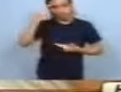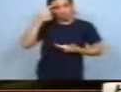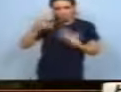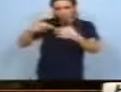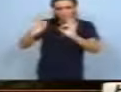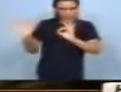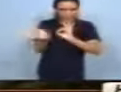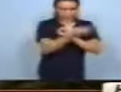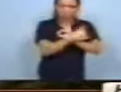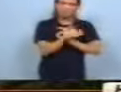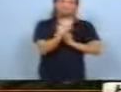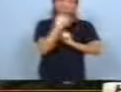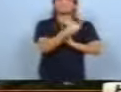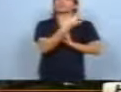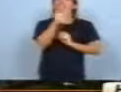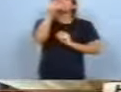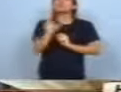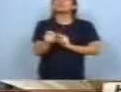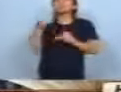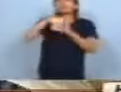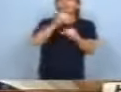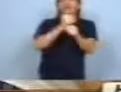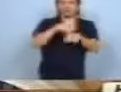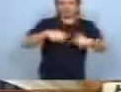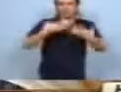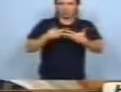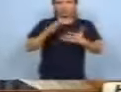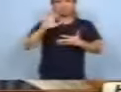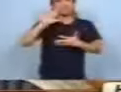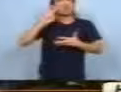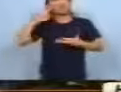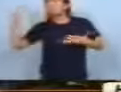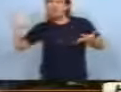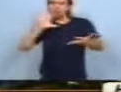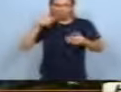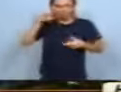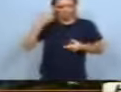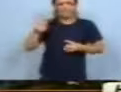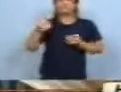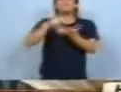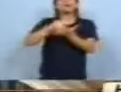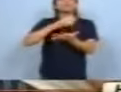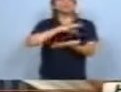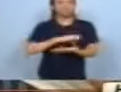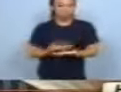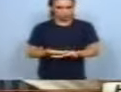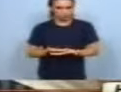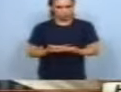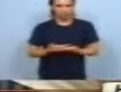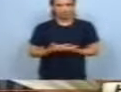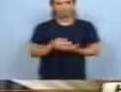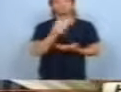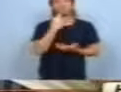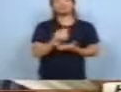completo todo. ¿Y cuánta gente trabaja en el proyecto? Y estamos en 5 mil y pico de personas. ¿Quién les paga los sueldos? Y con lo que es